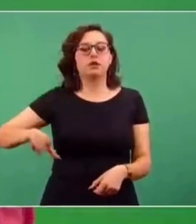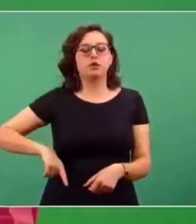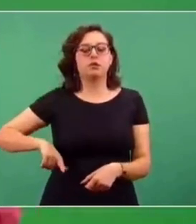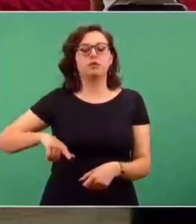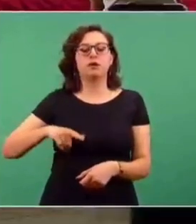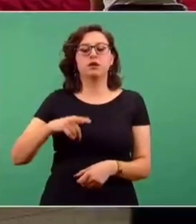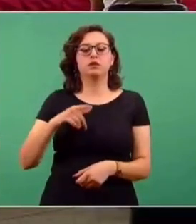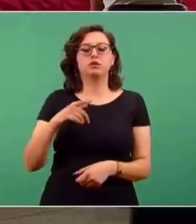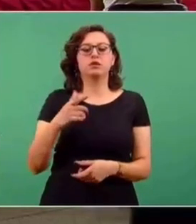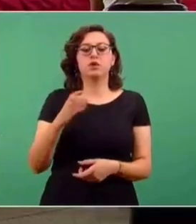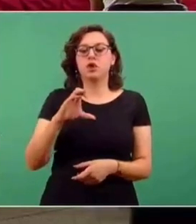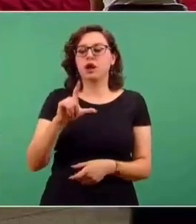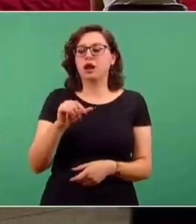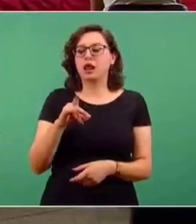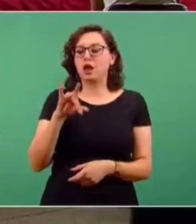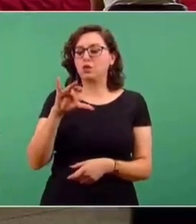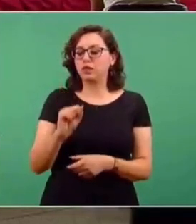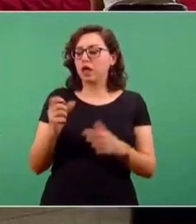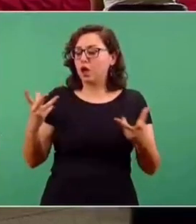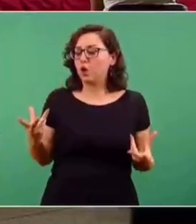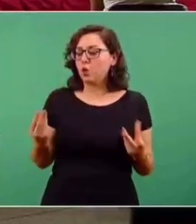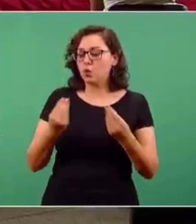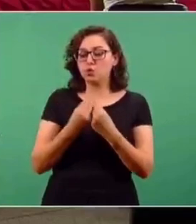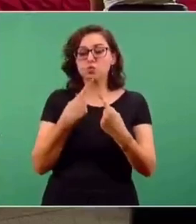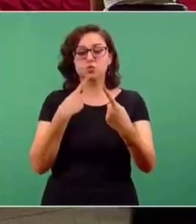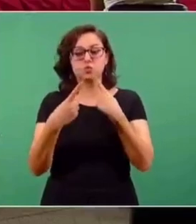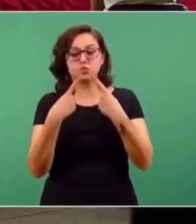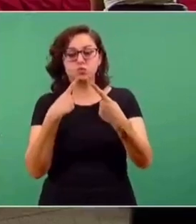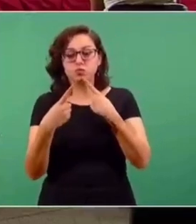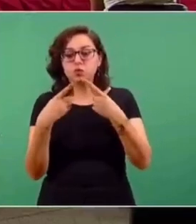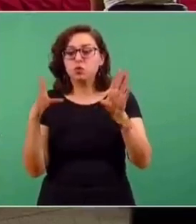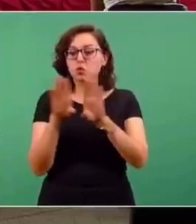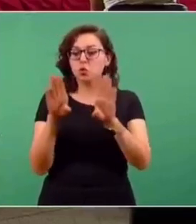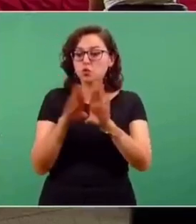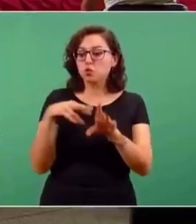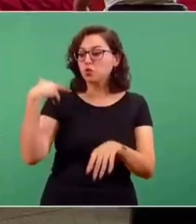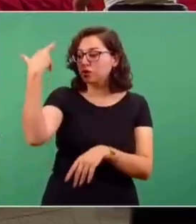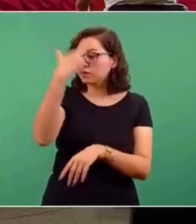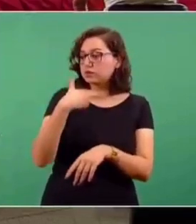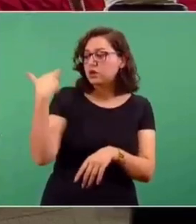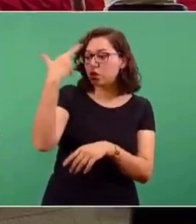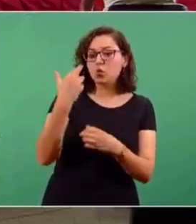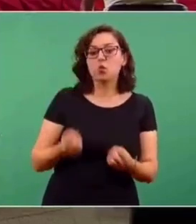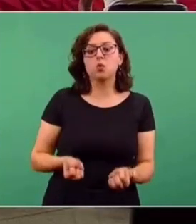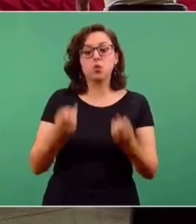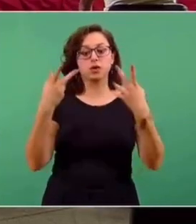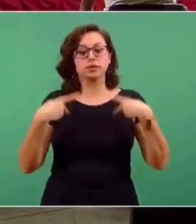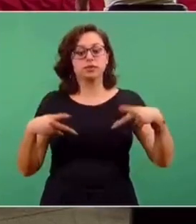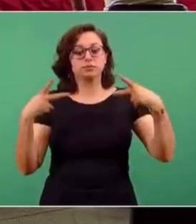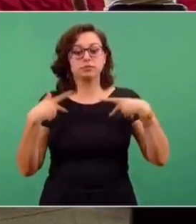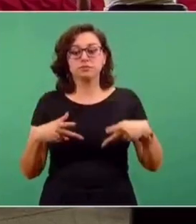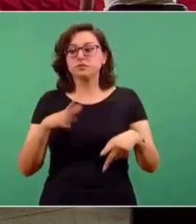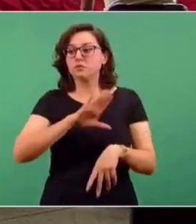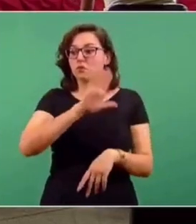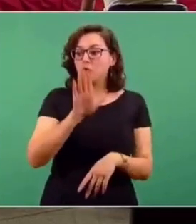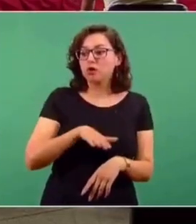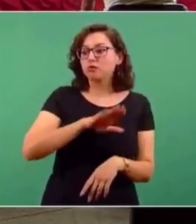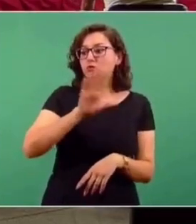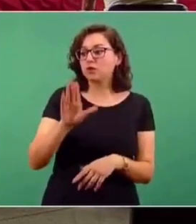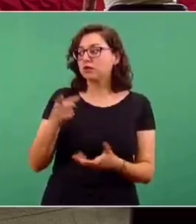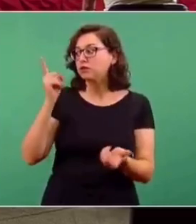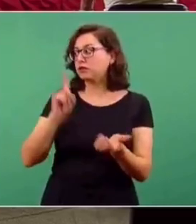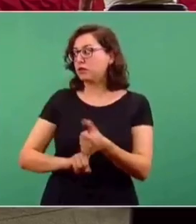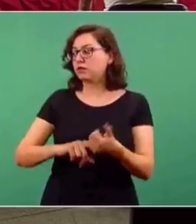de México, porque estuvimos trabajando conjuntamente, primero para hacer el análisis de exceso de mortalidad en la Ciudad de México y